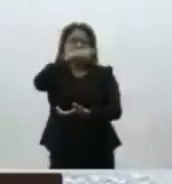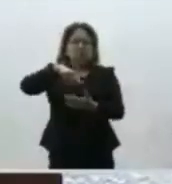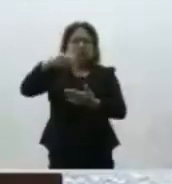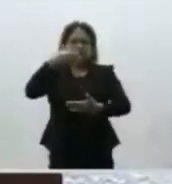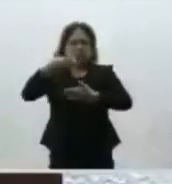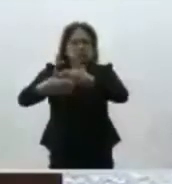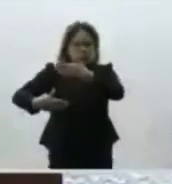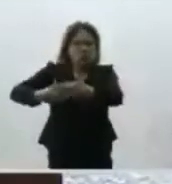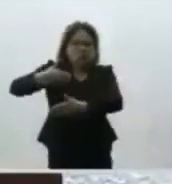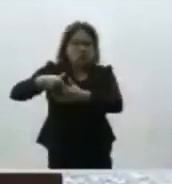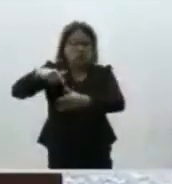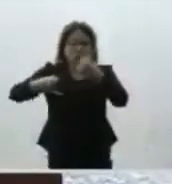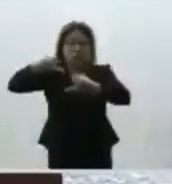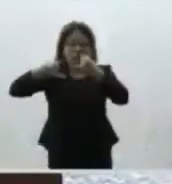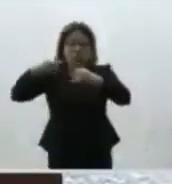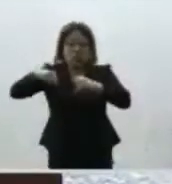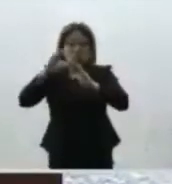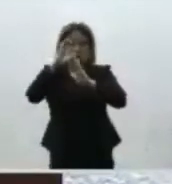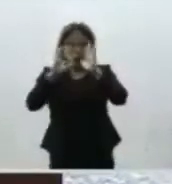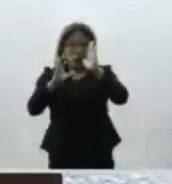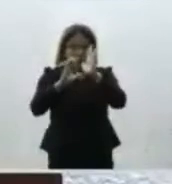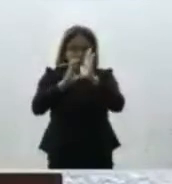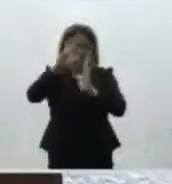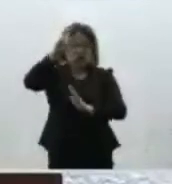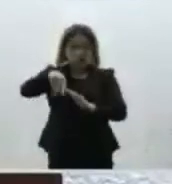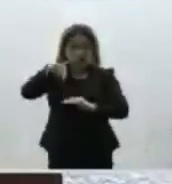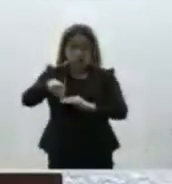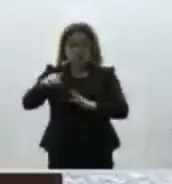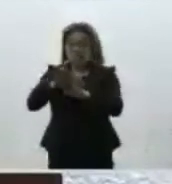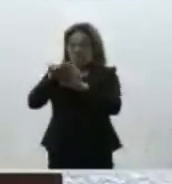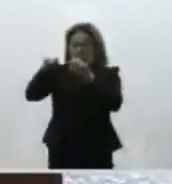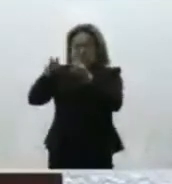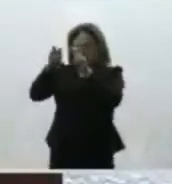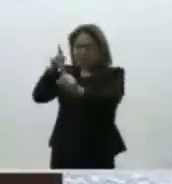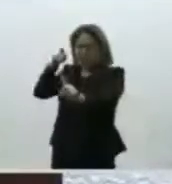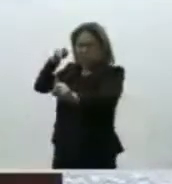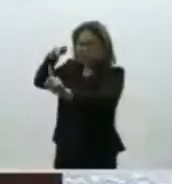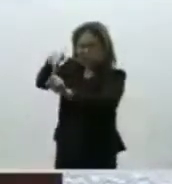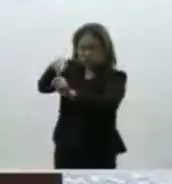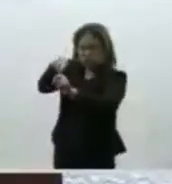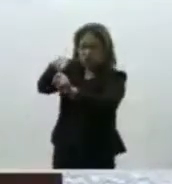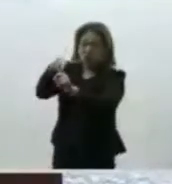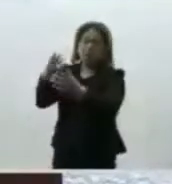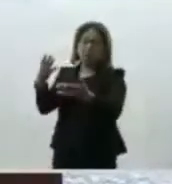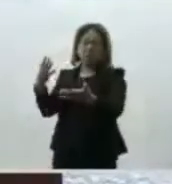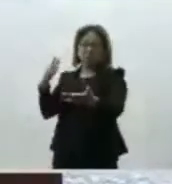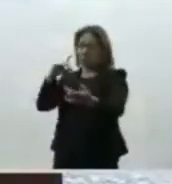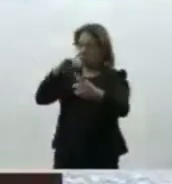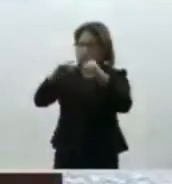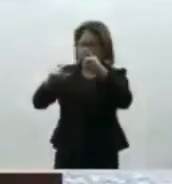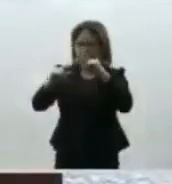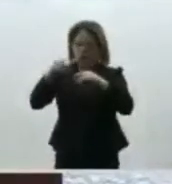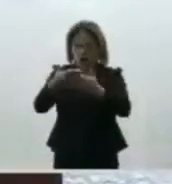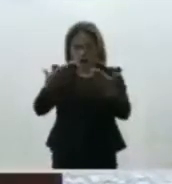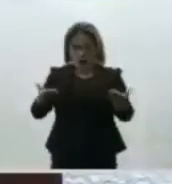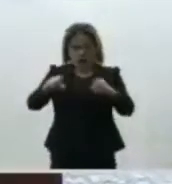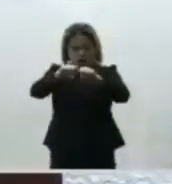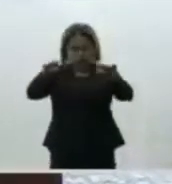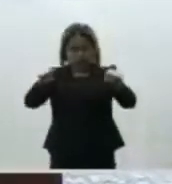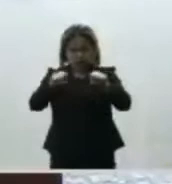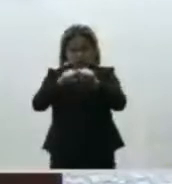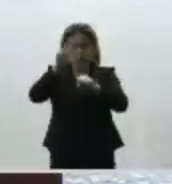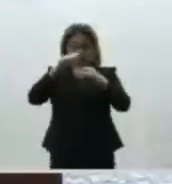construcción jurídica y constitucional que se hizo en torno a este asunto no fue en ese sentido. Para la sala superior